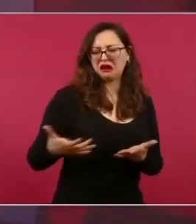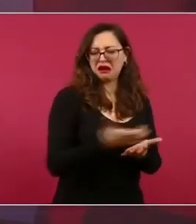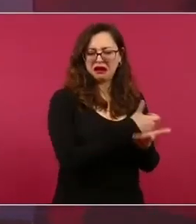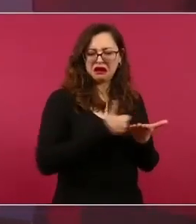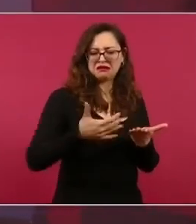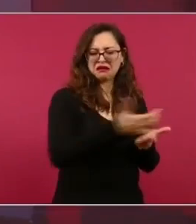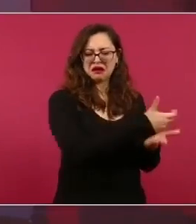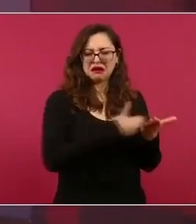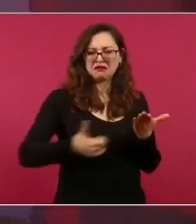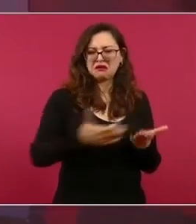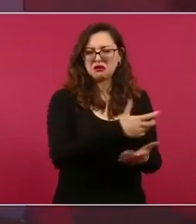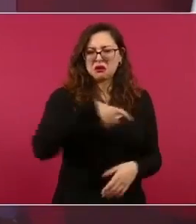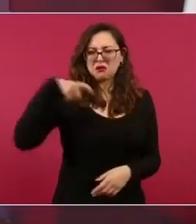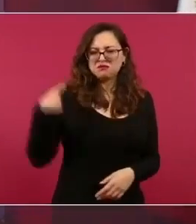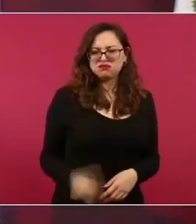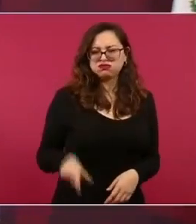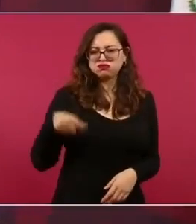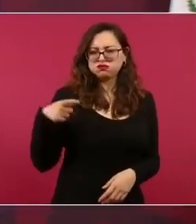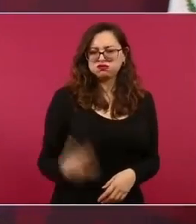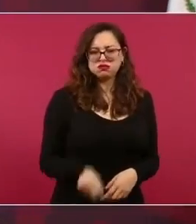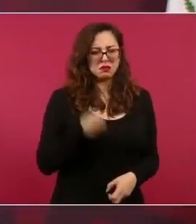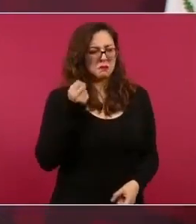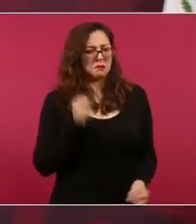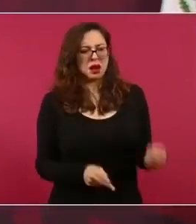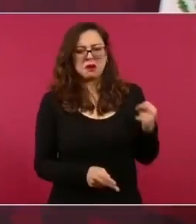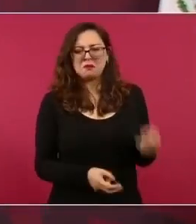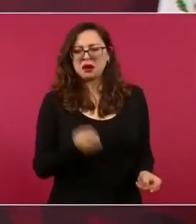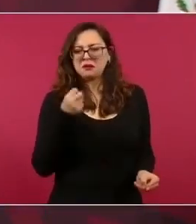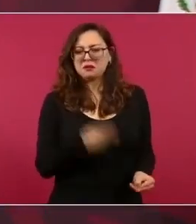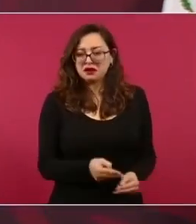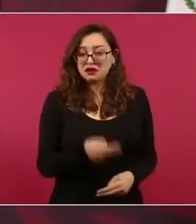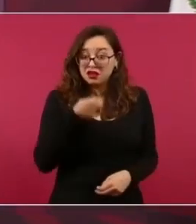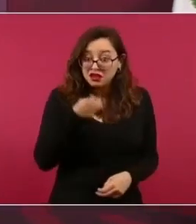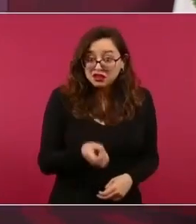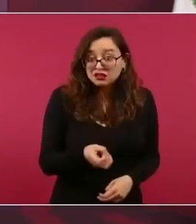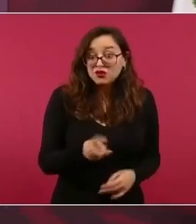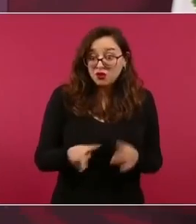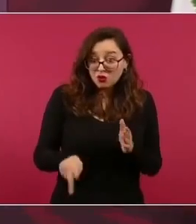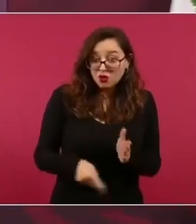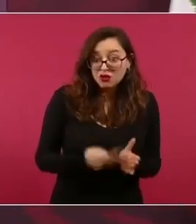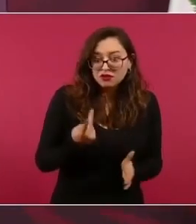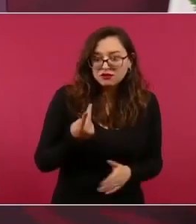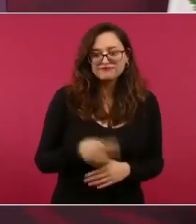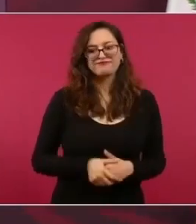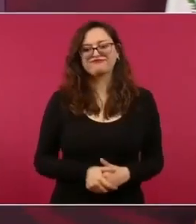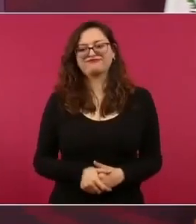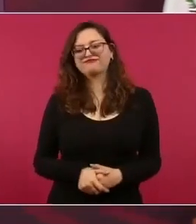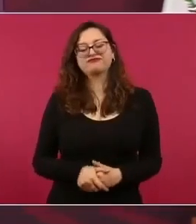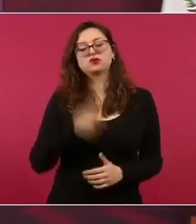todos los privilegios que existían, que